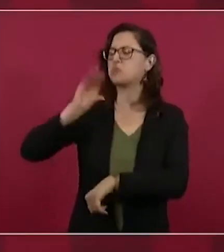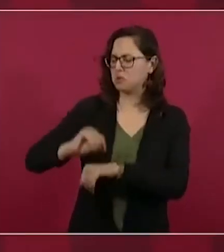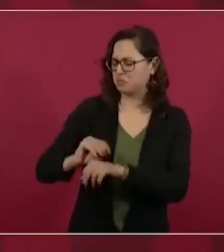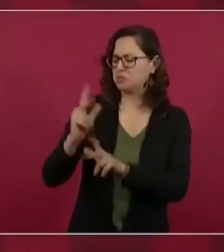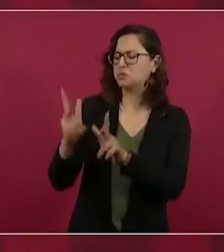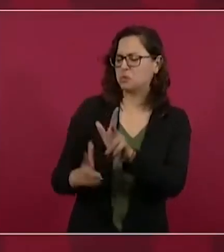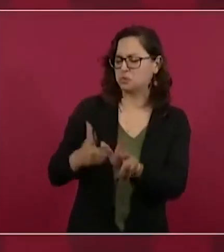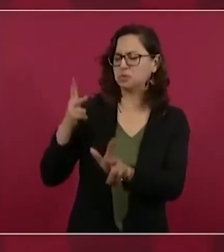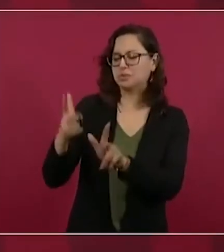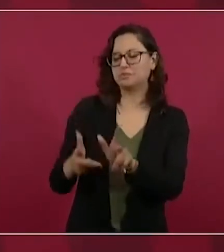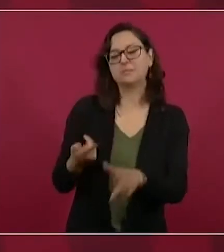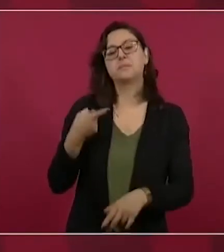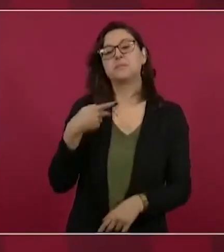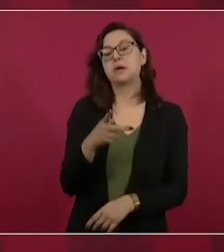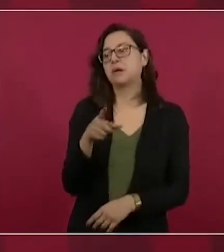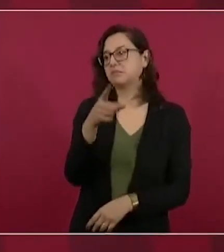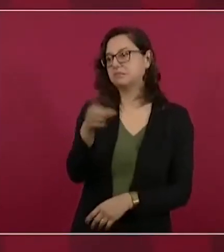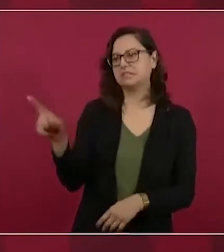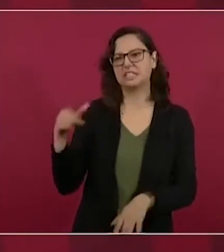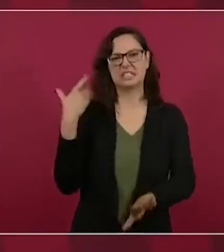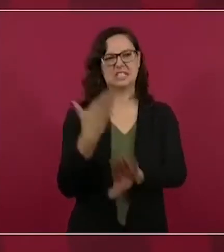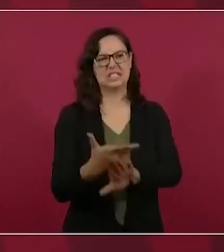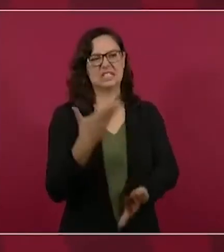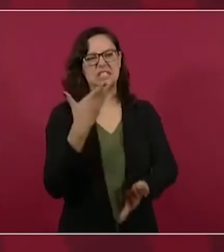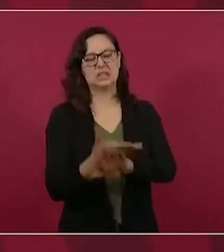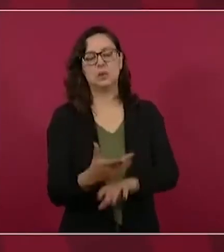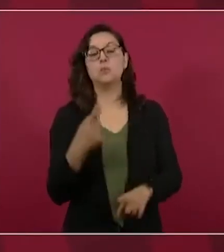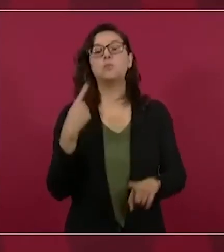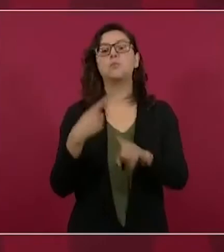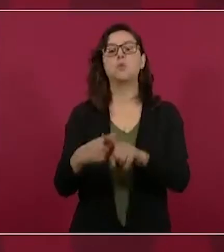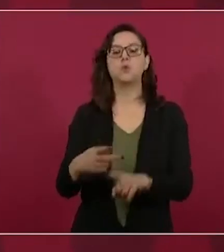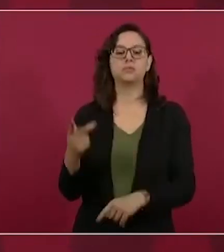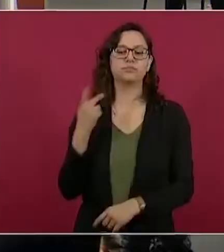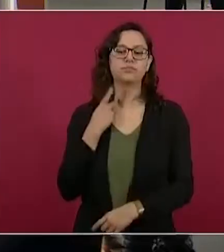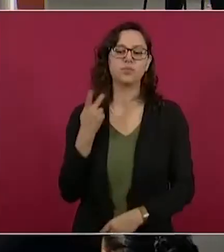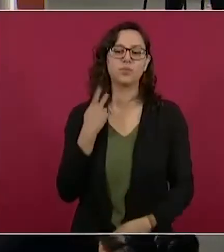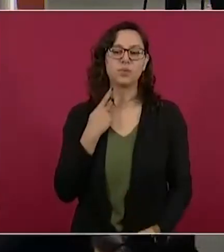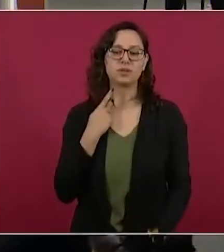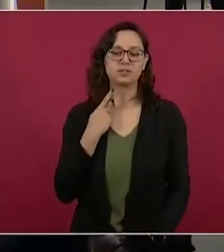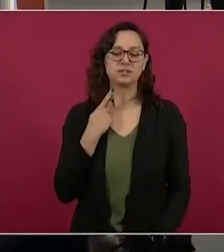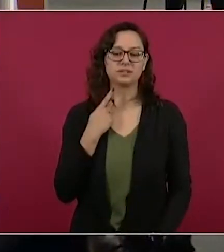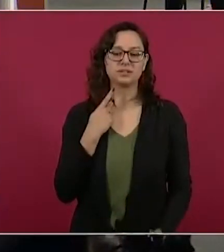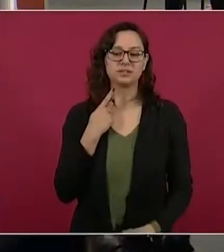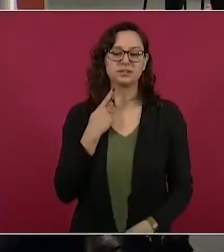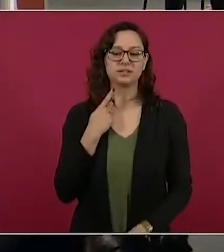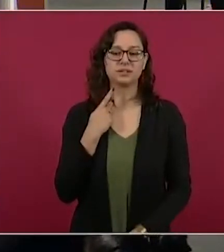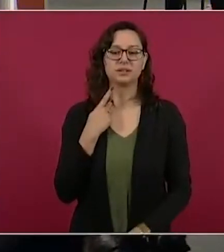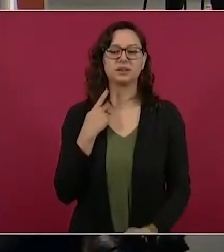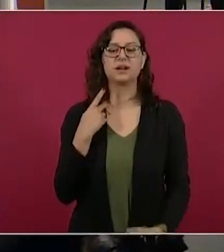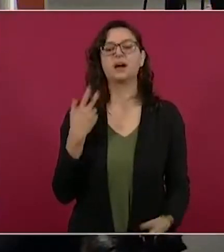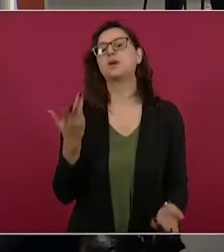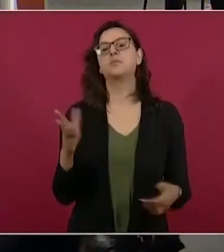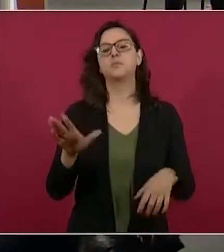es un asunto de tipo político. ¿Por qué los ambientalistas